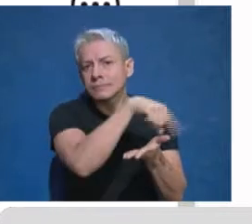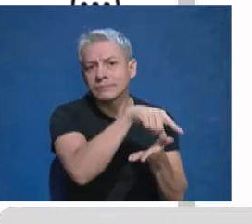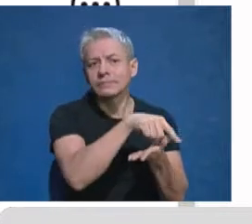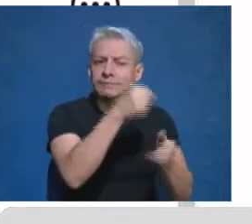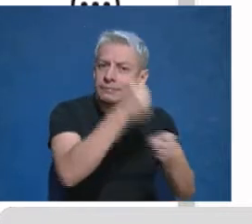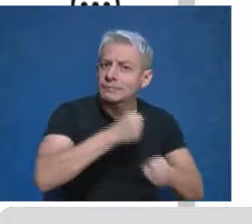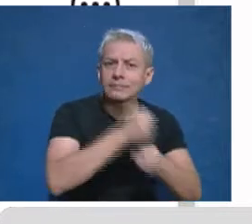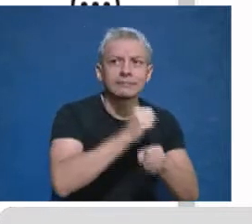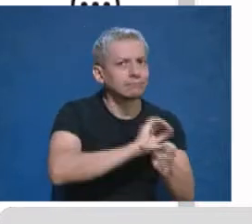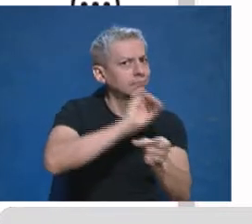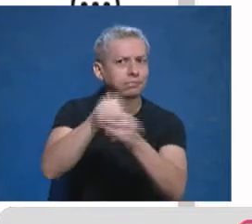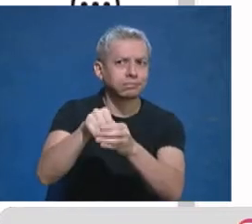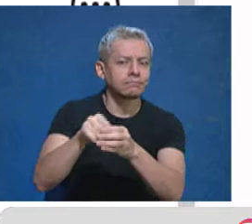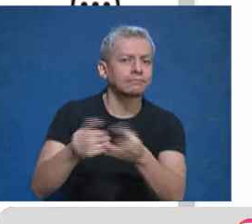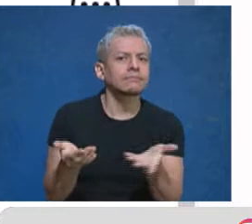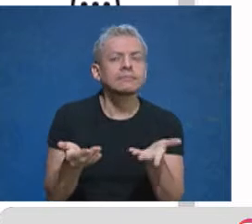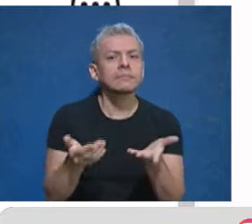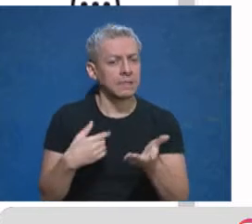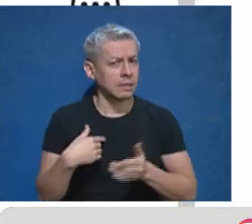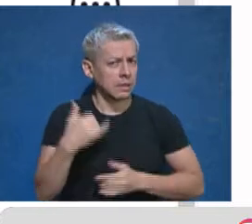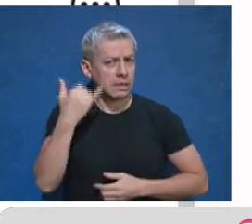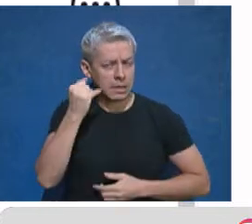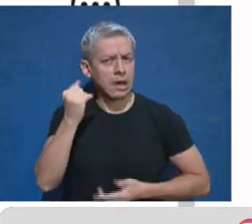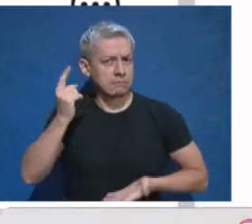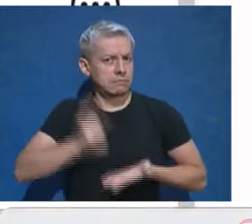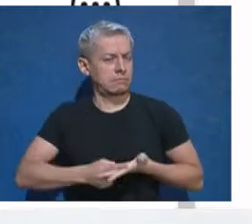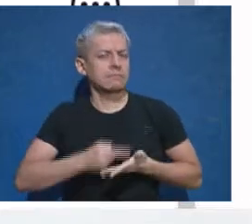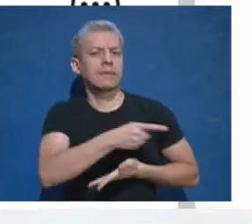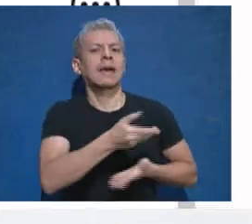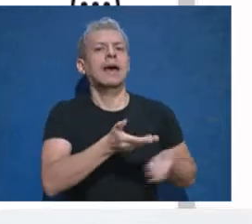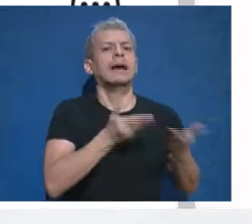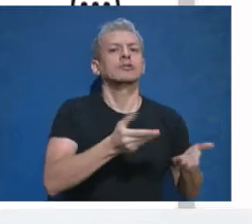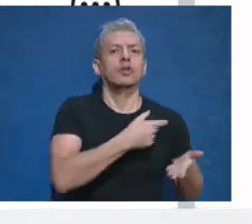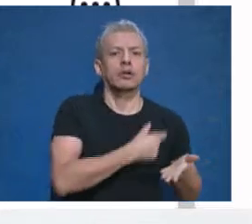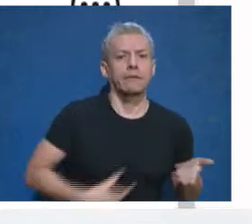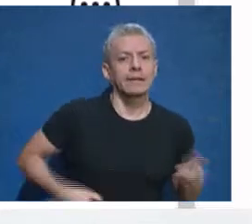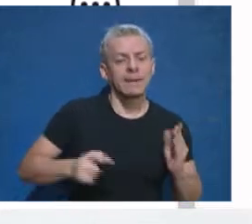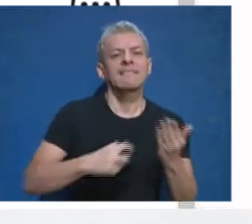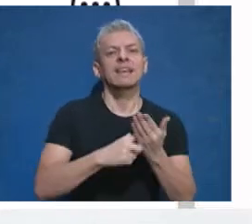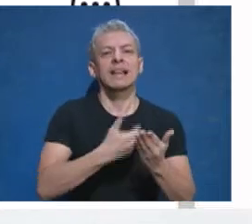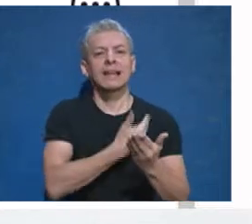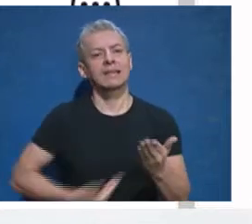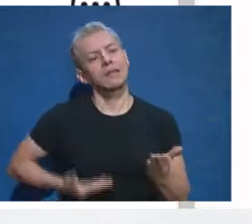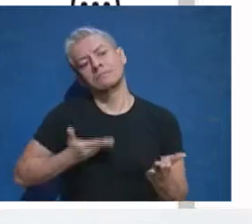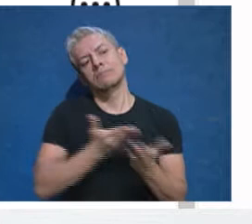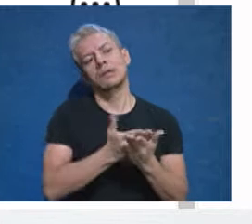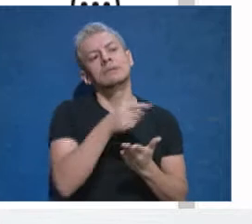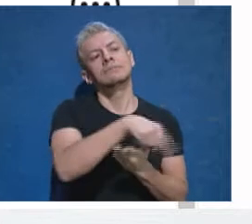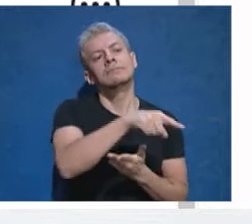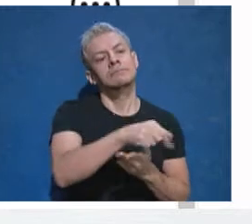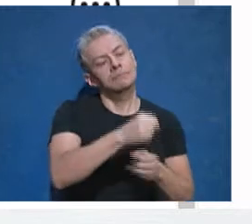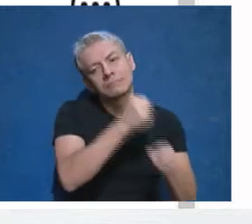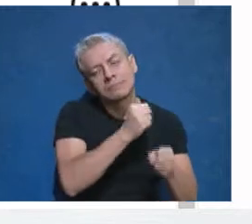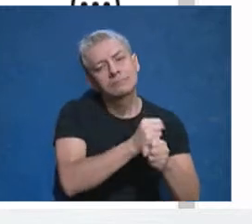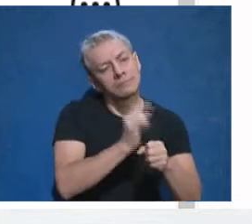la intervención en el caso. Dice, le he dado instrucciones al asesor de gobierno y le he pedido intervención al fiscal de Estado para que inicien las acciones que correspondan